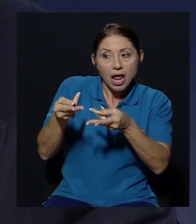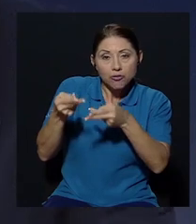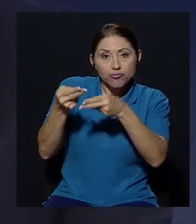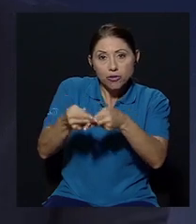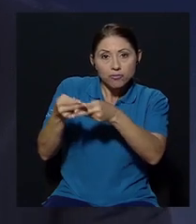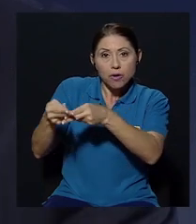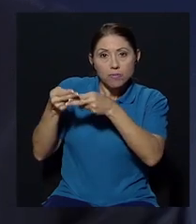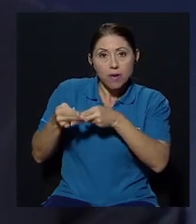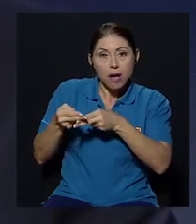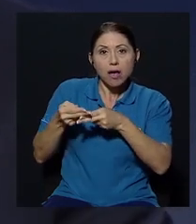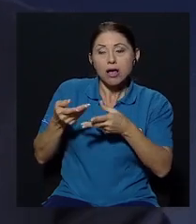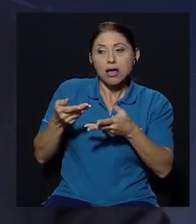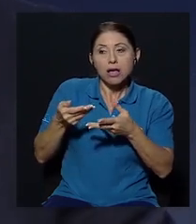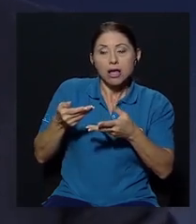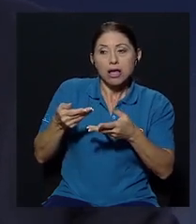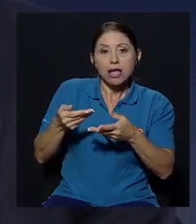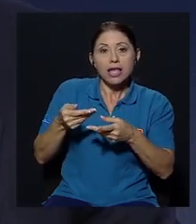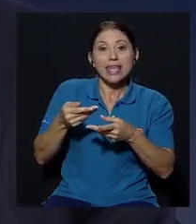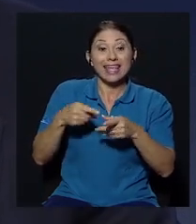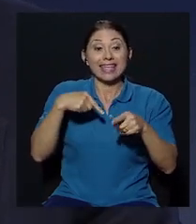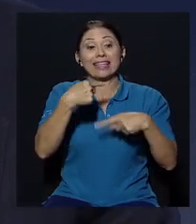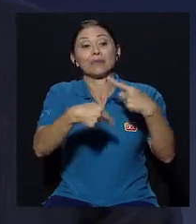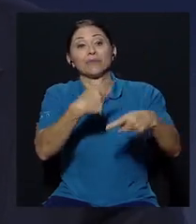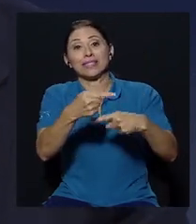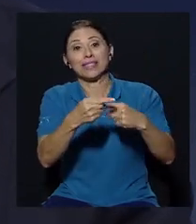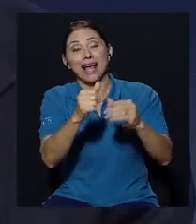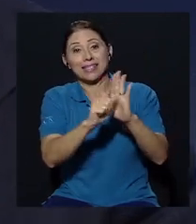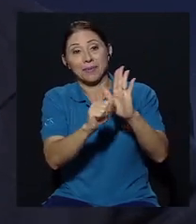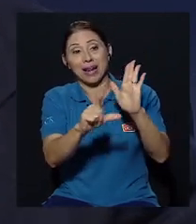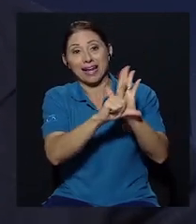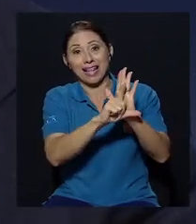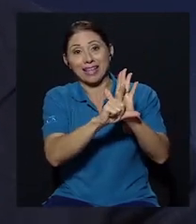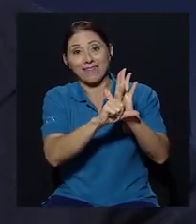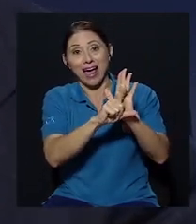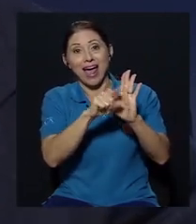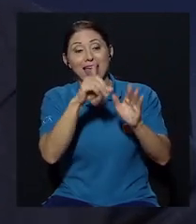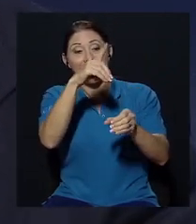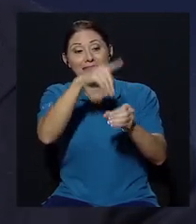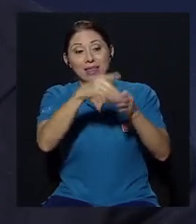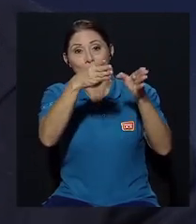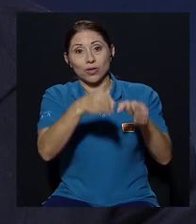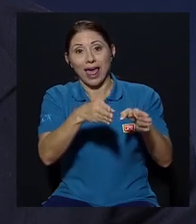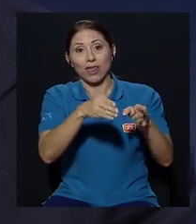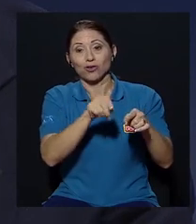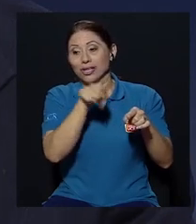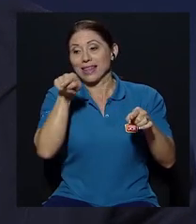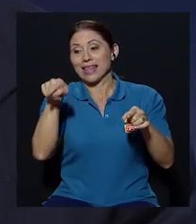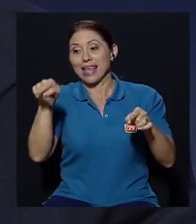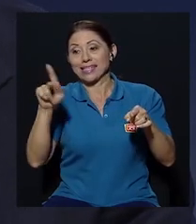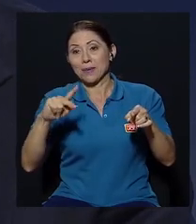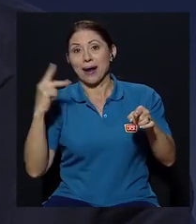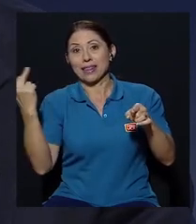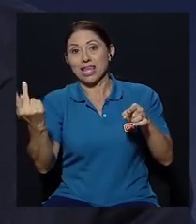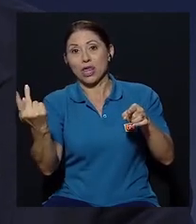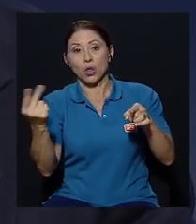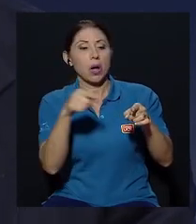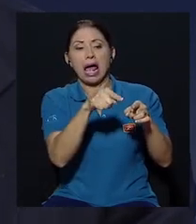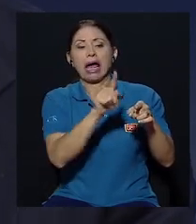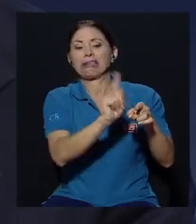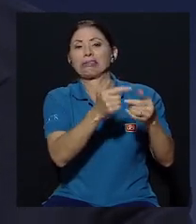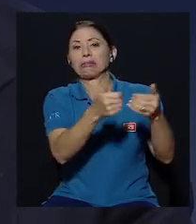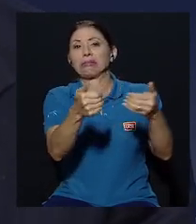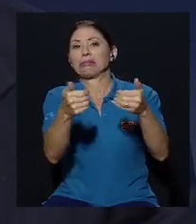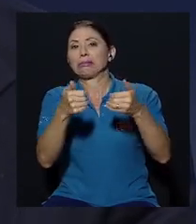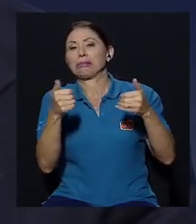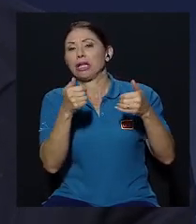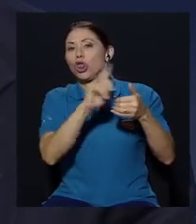para nombrarlos pero que su partido las proponga y en la asamblea legislativa a los diputados de ese partido B se distancien y no aprueban